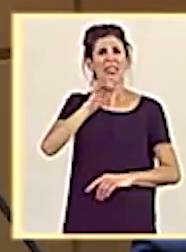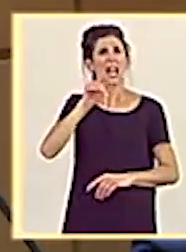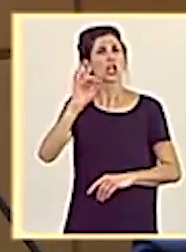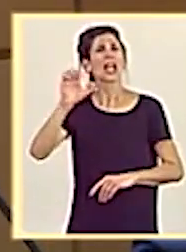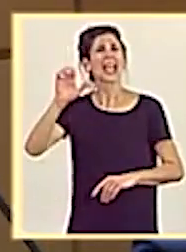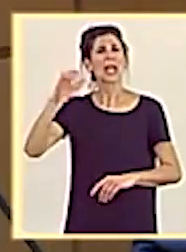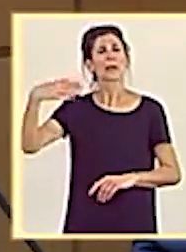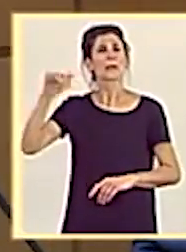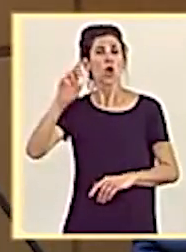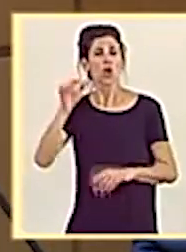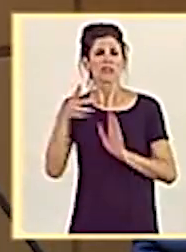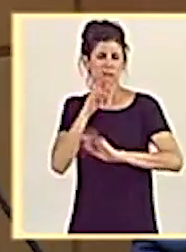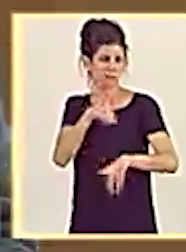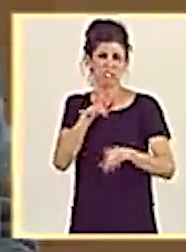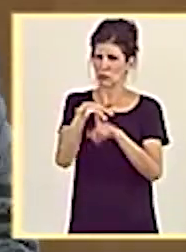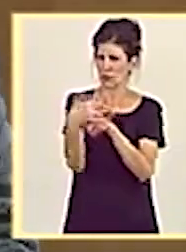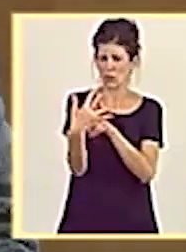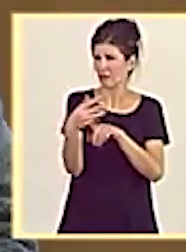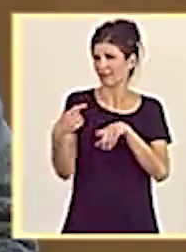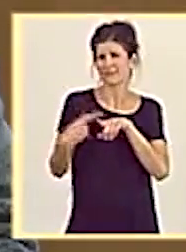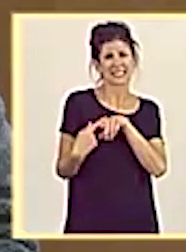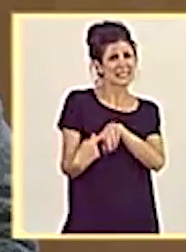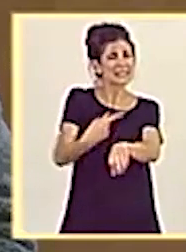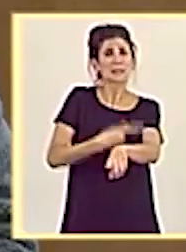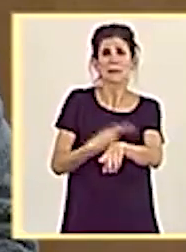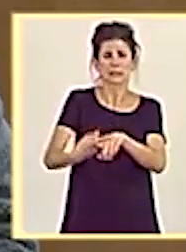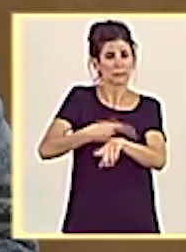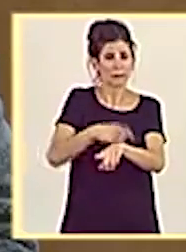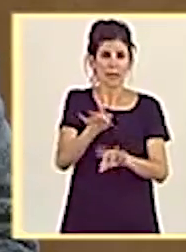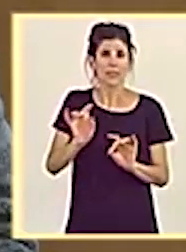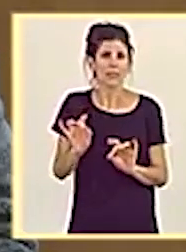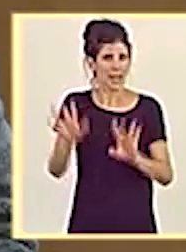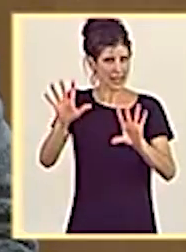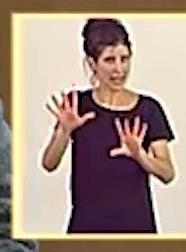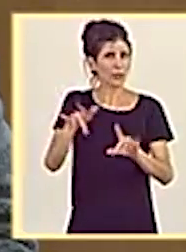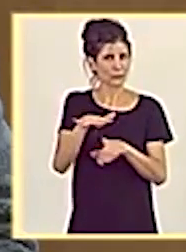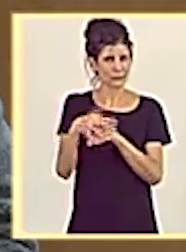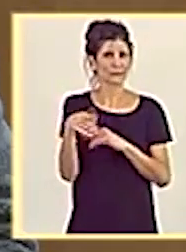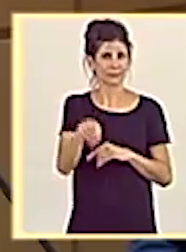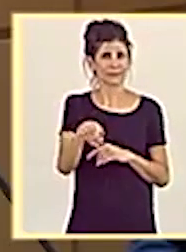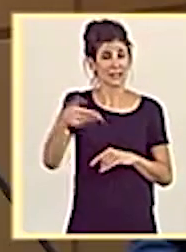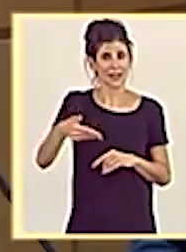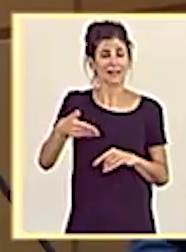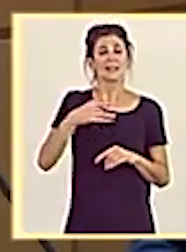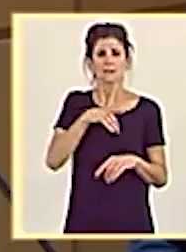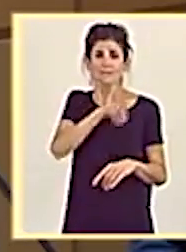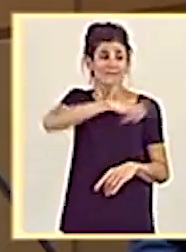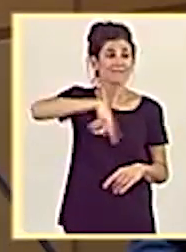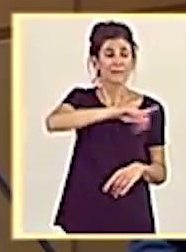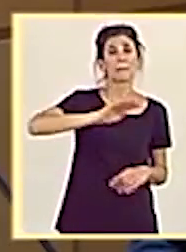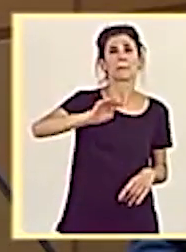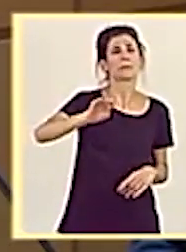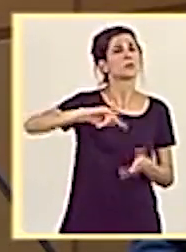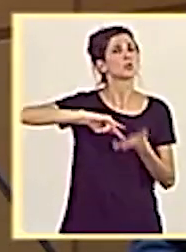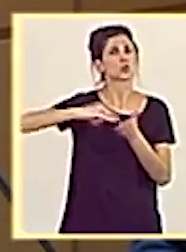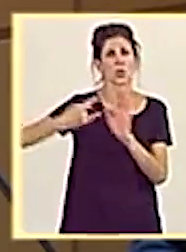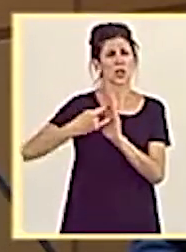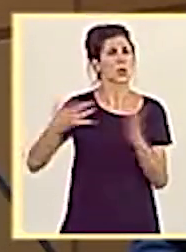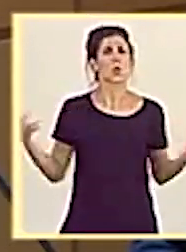delante de una situación extrema, de extrema vulnerabilidad. Nosotros pedimos soluciones